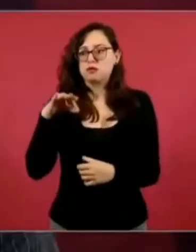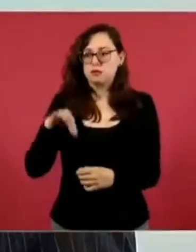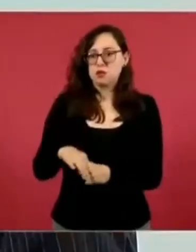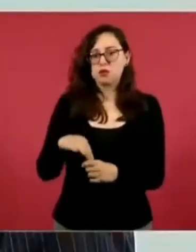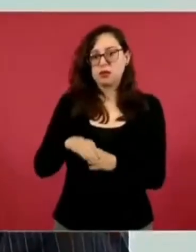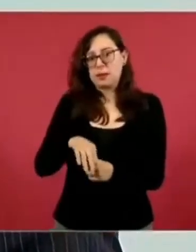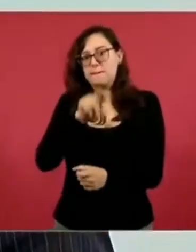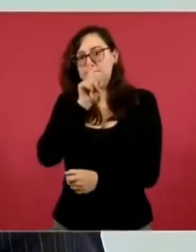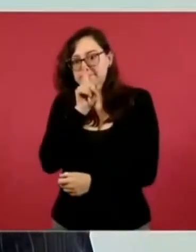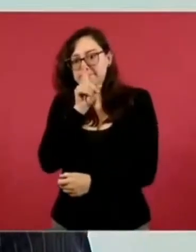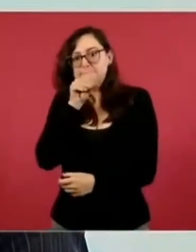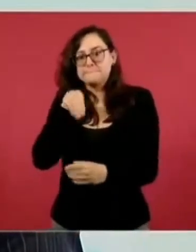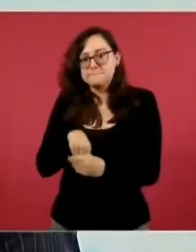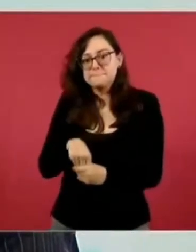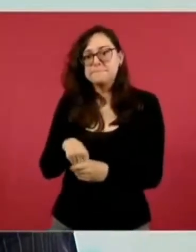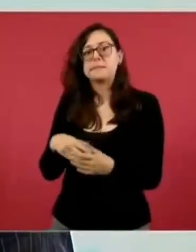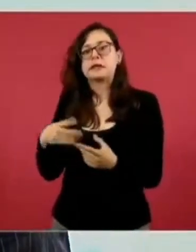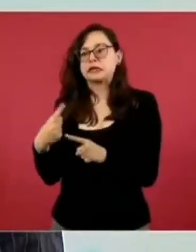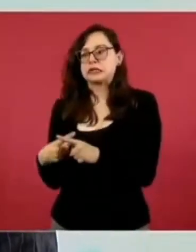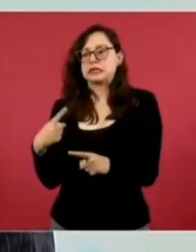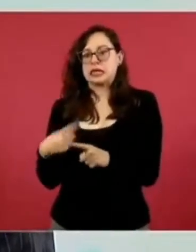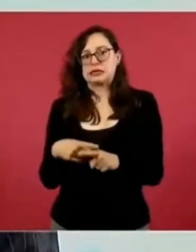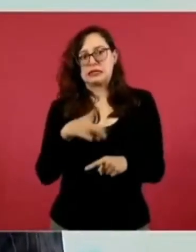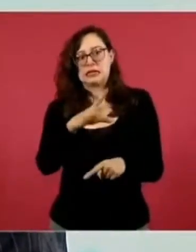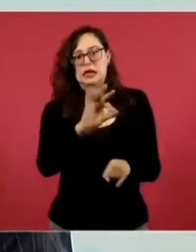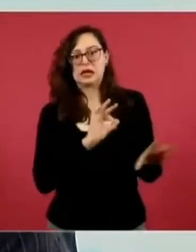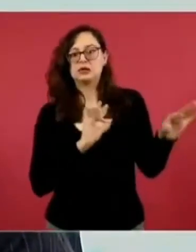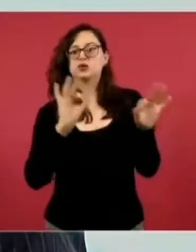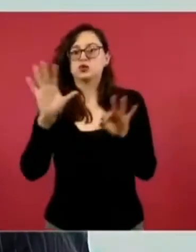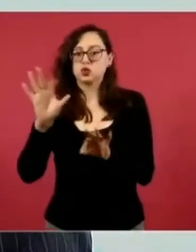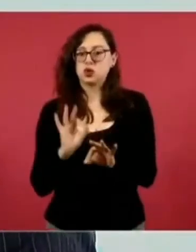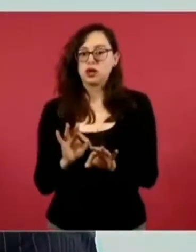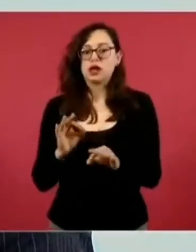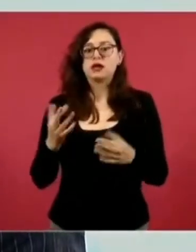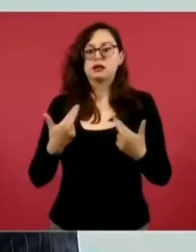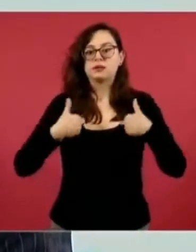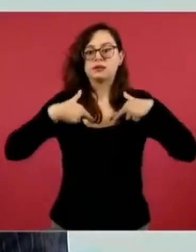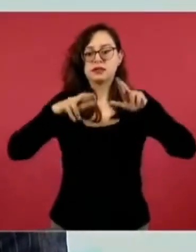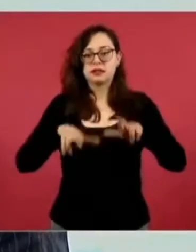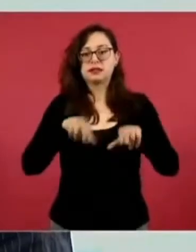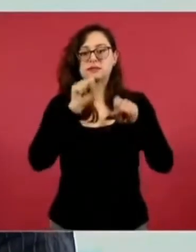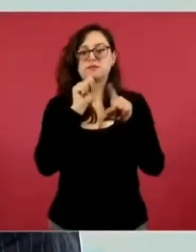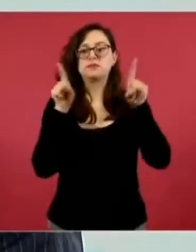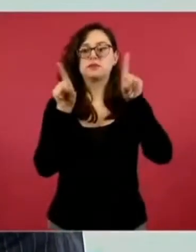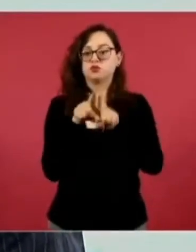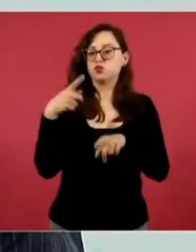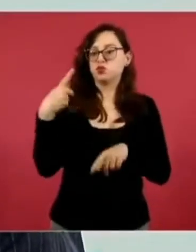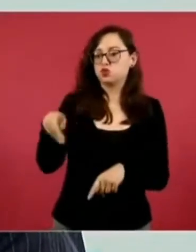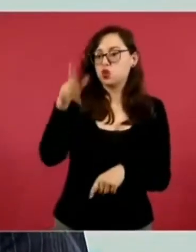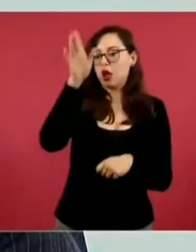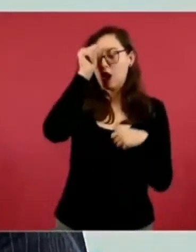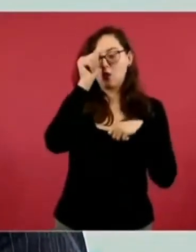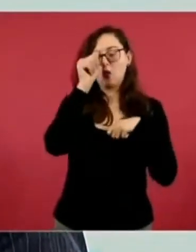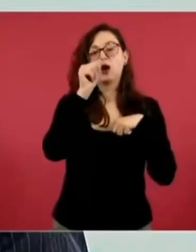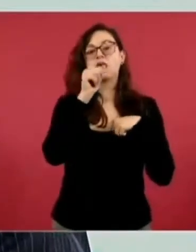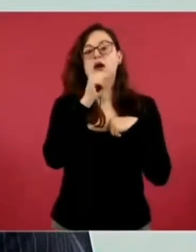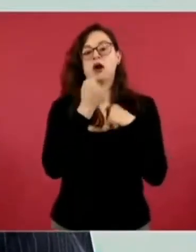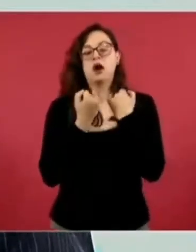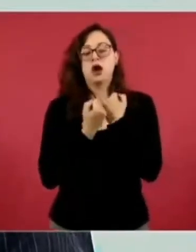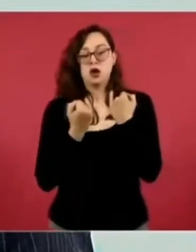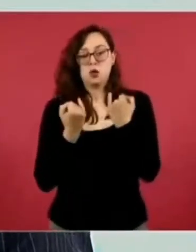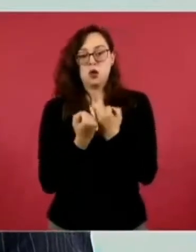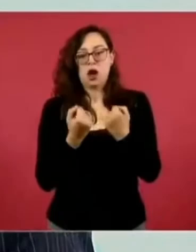tanto de sus representantes, como también de los acuerdos logrados por los mismos. De igual manera, la reforma laboral tiene